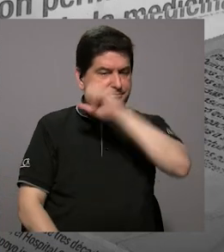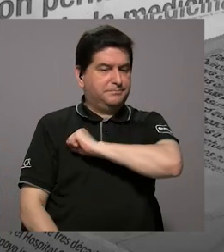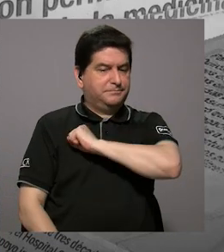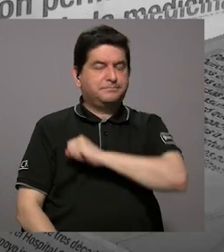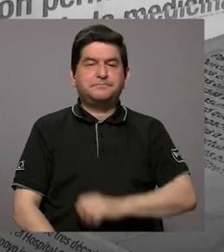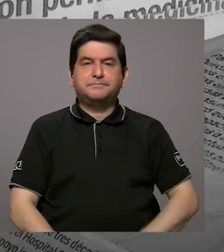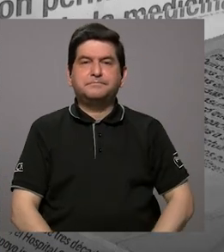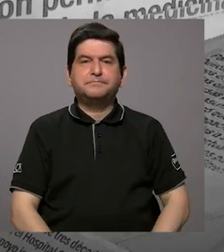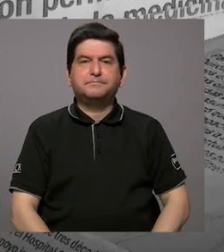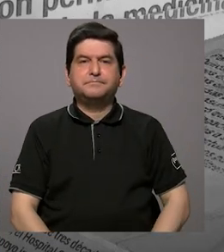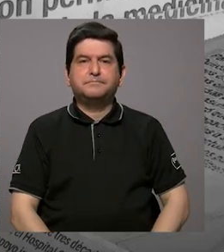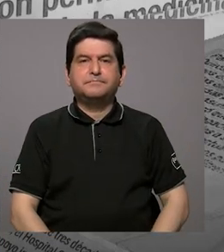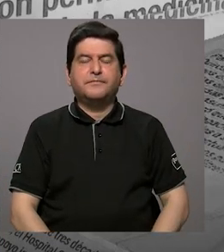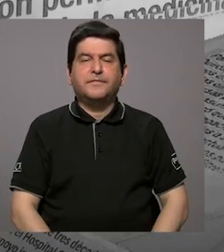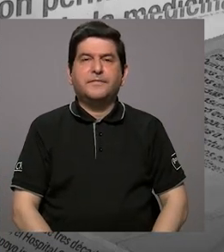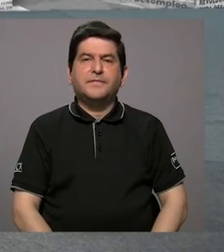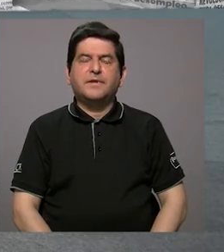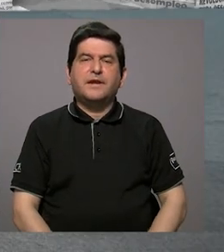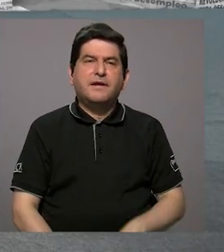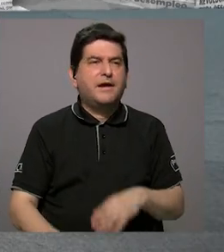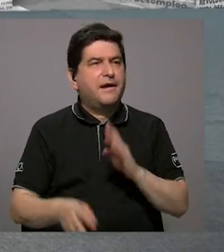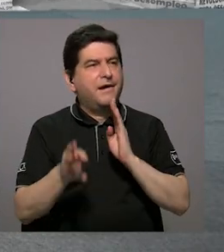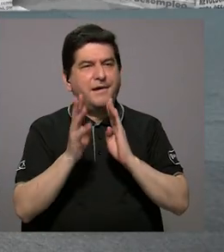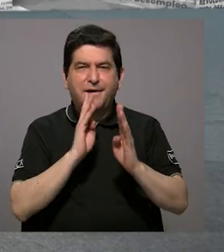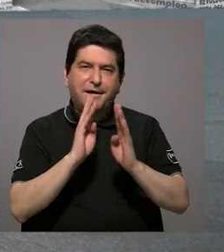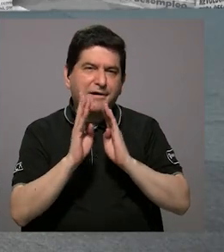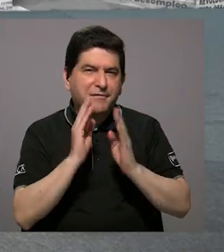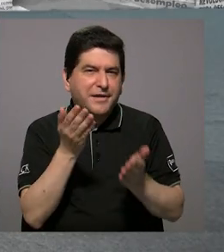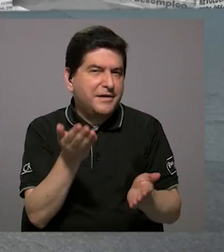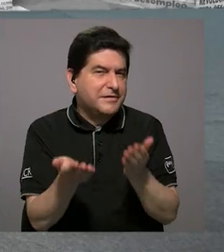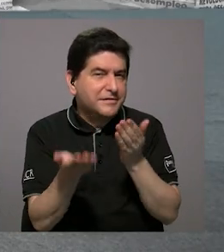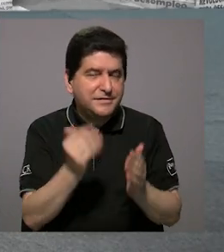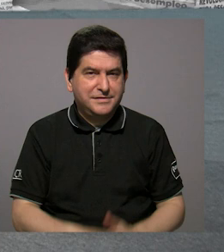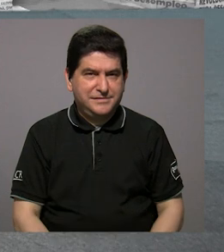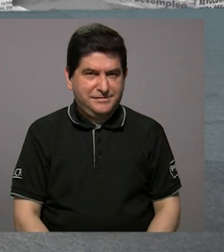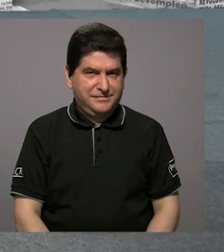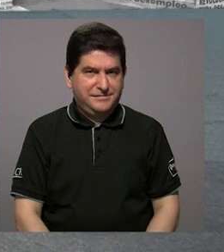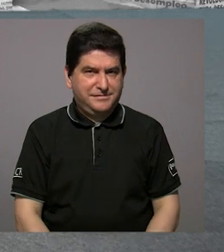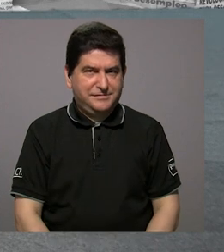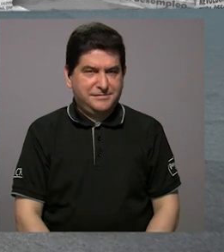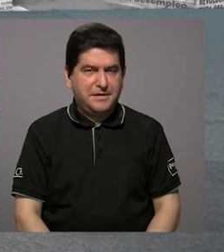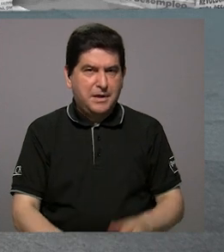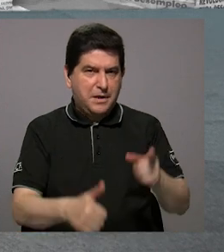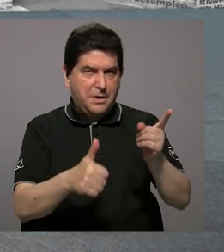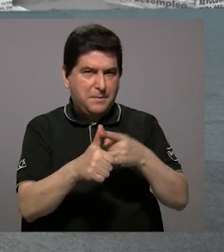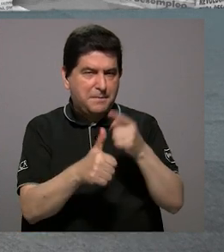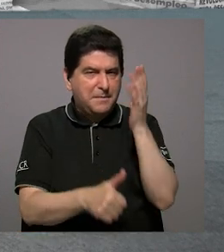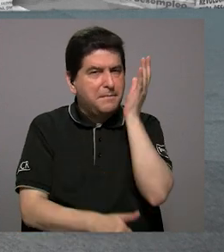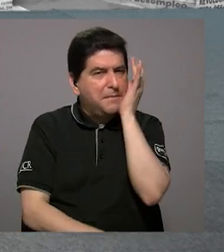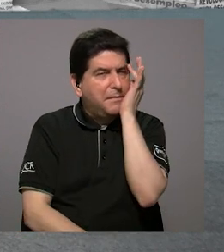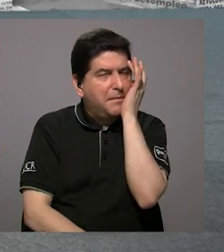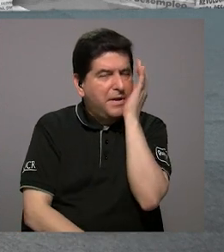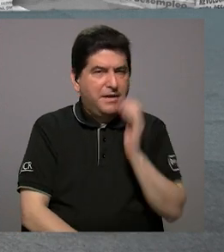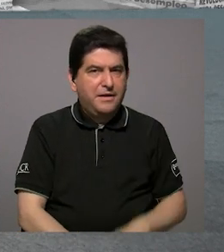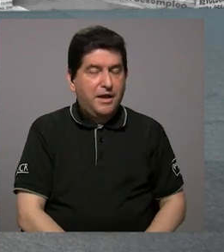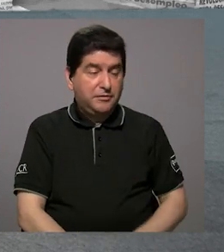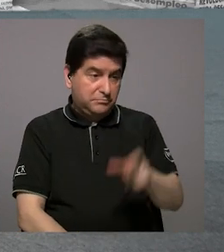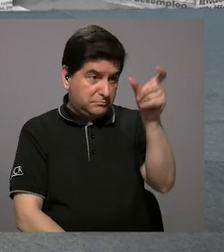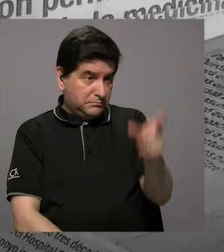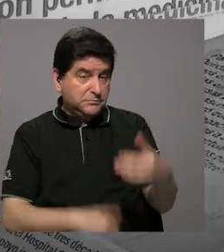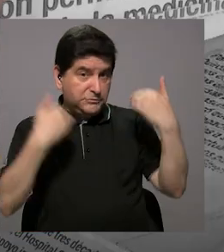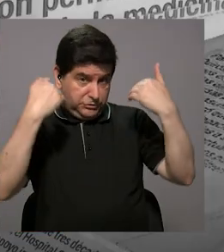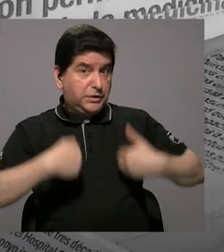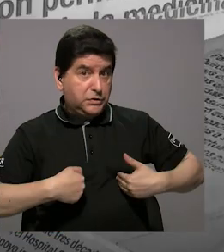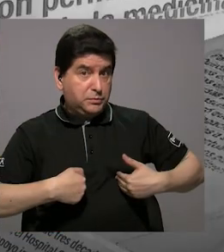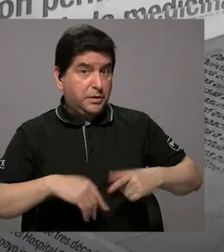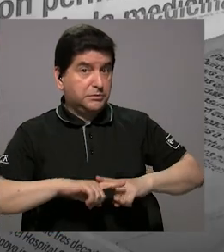detectar. Hablando de, o sea, la primera preocupación debe ser el ser humano,